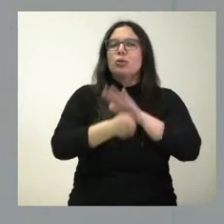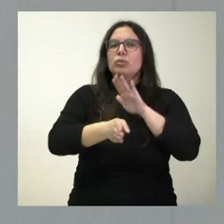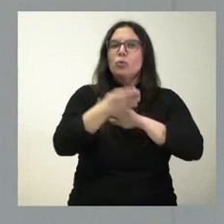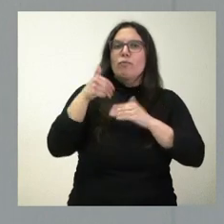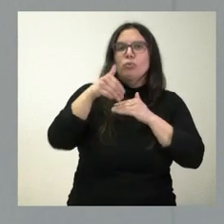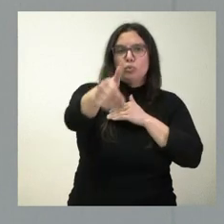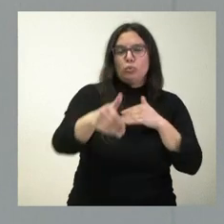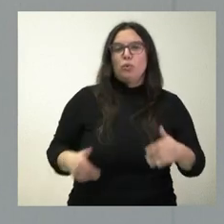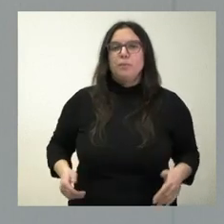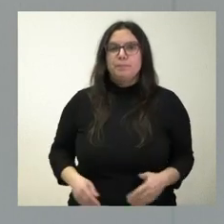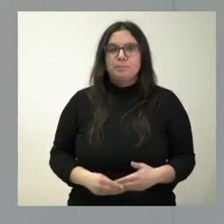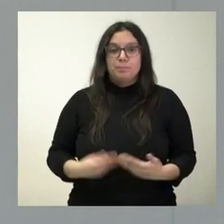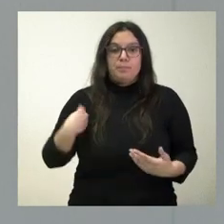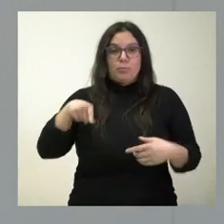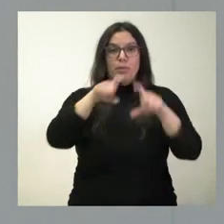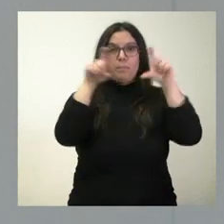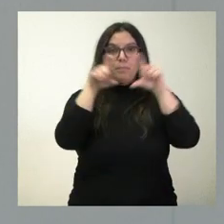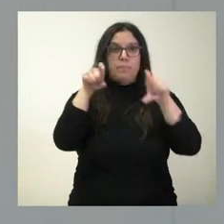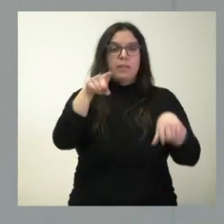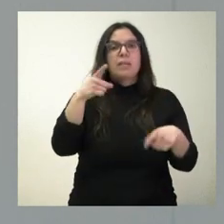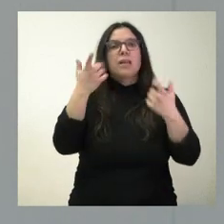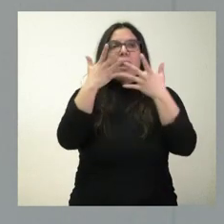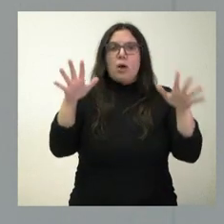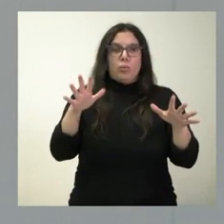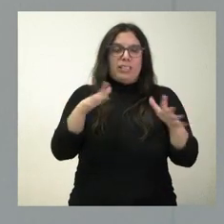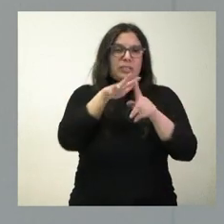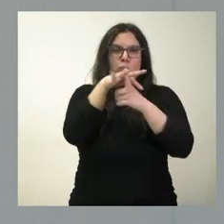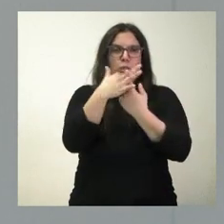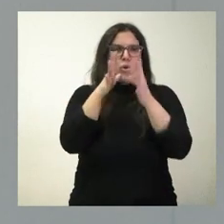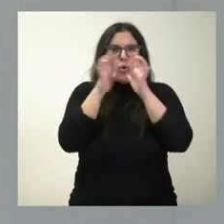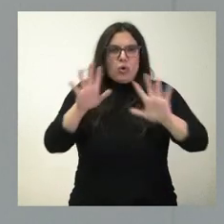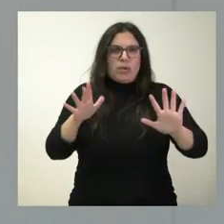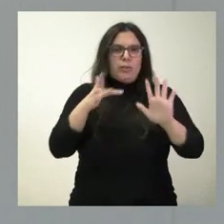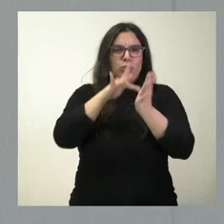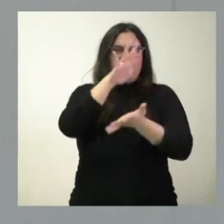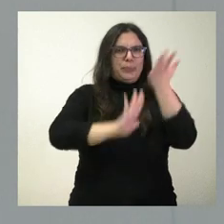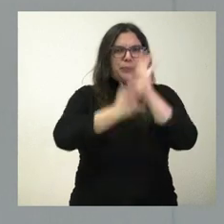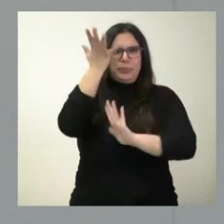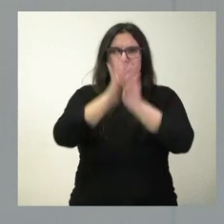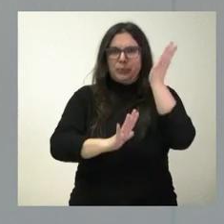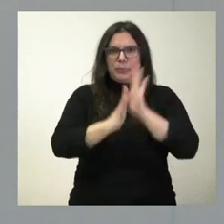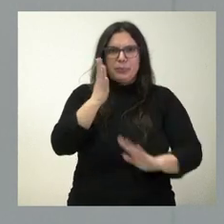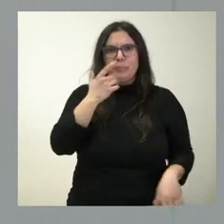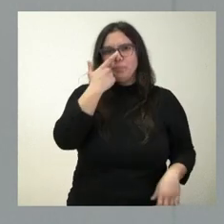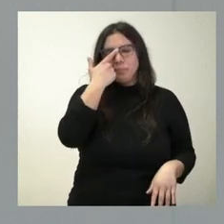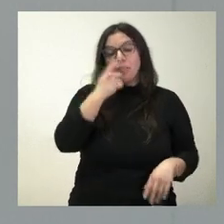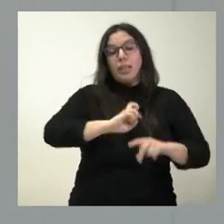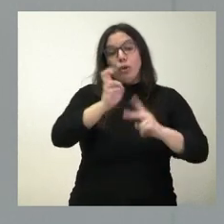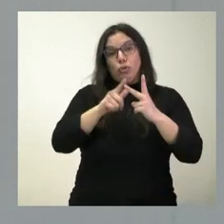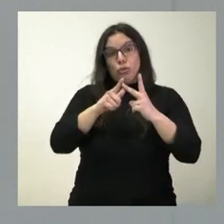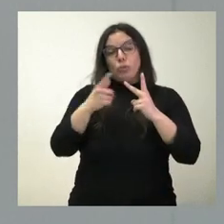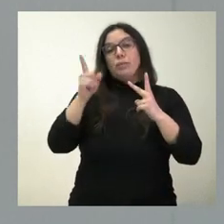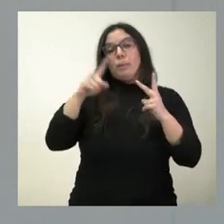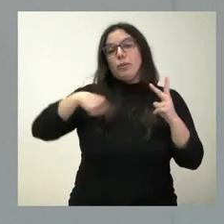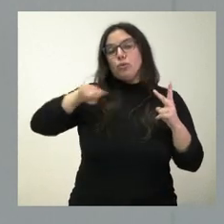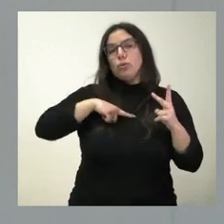futuro de esa empresa, a pesar de la catástrofe que se ha registrado esta madrugada. Y el segundo aspecto es que hemos comprometido